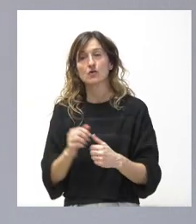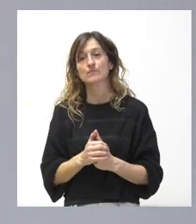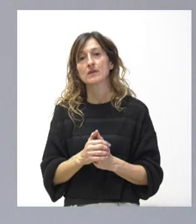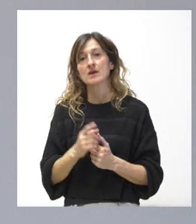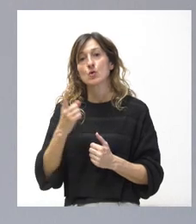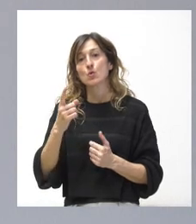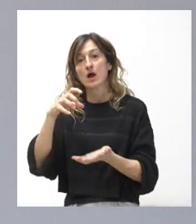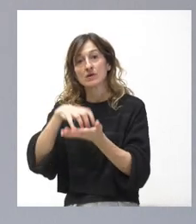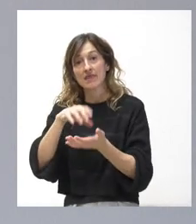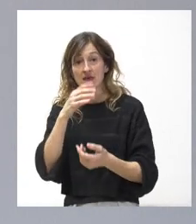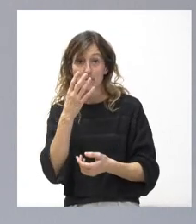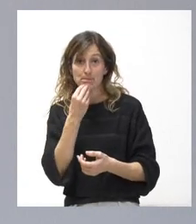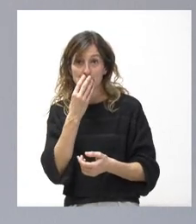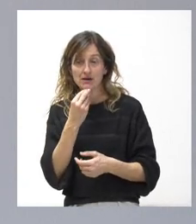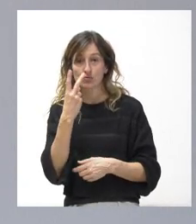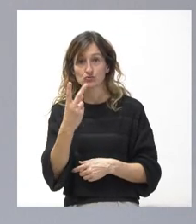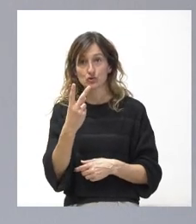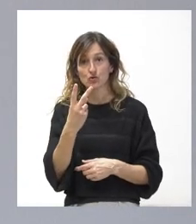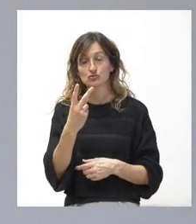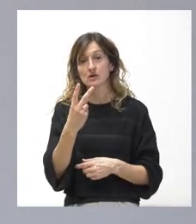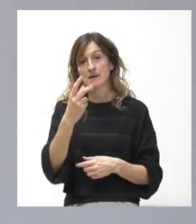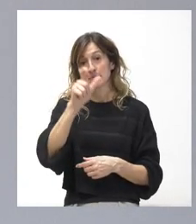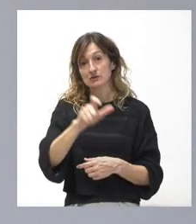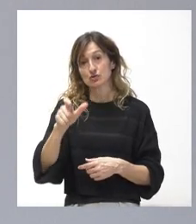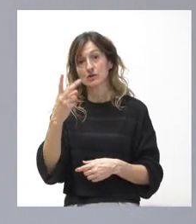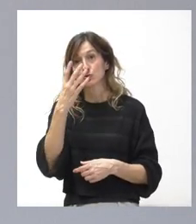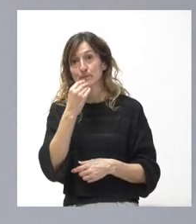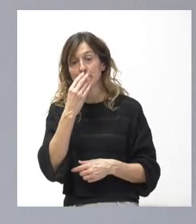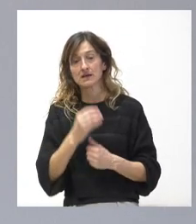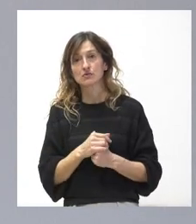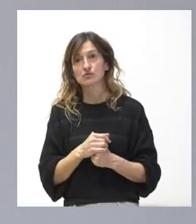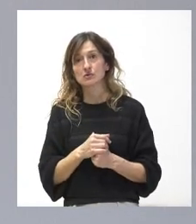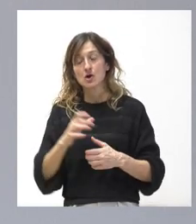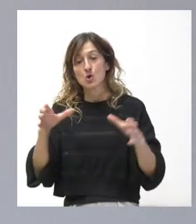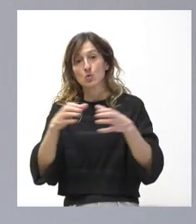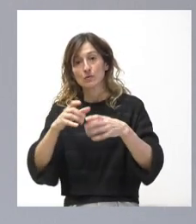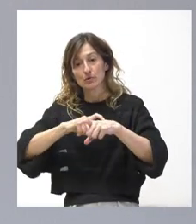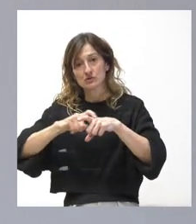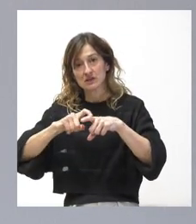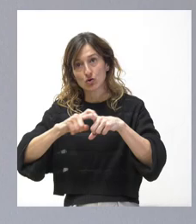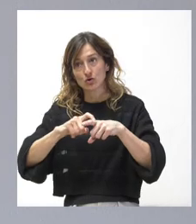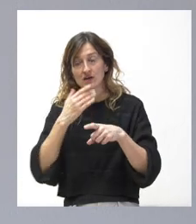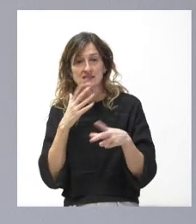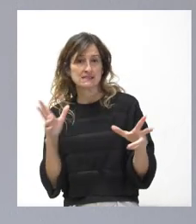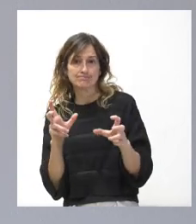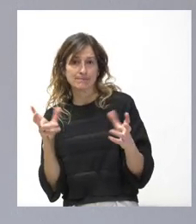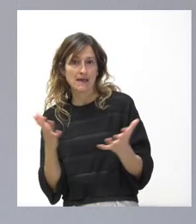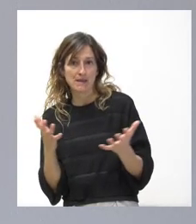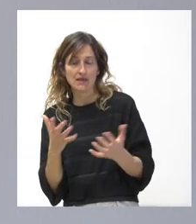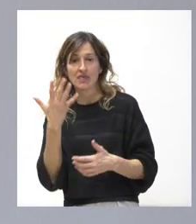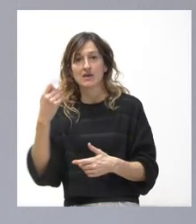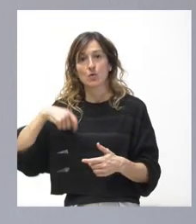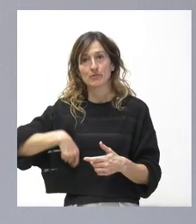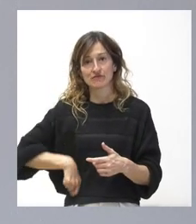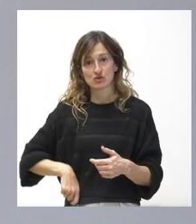canina de rescate con dos integrantes y dos perros. El grupo de intervención psicológica en desastres y emergencias con cinco profesionales.